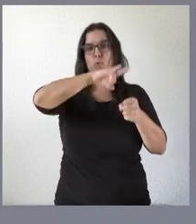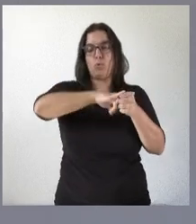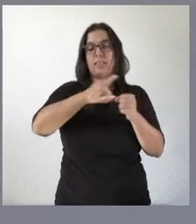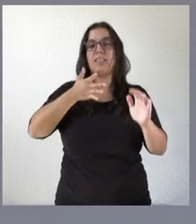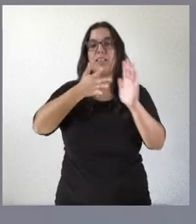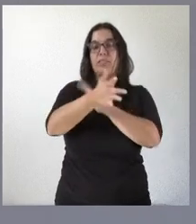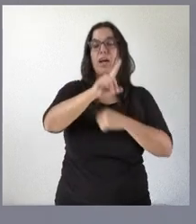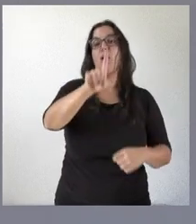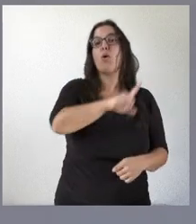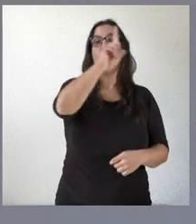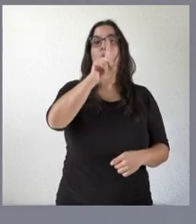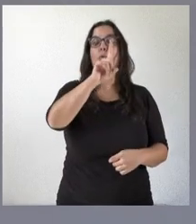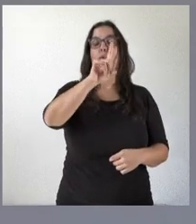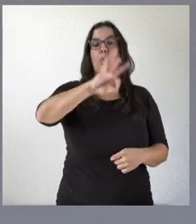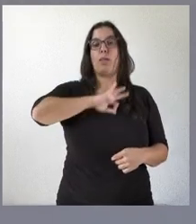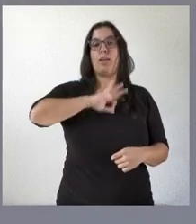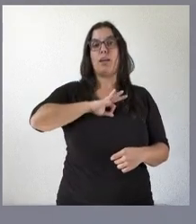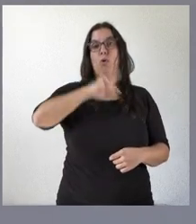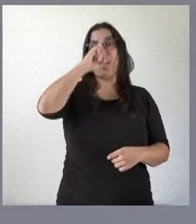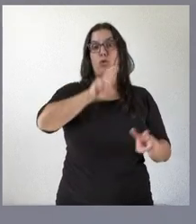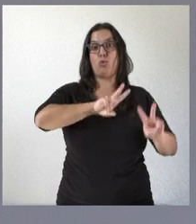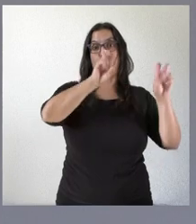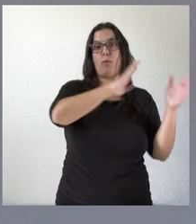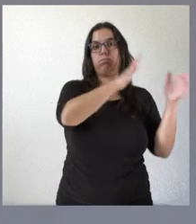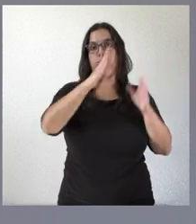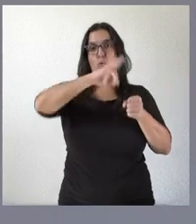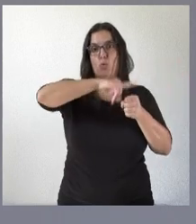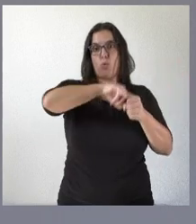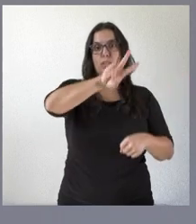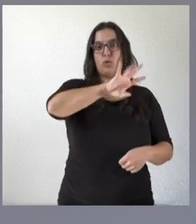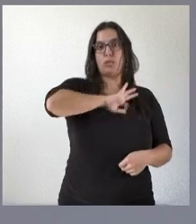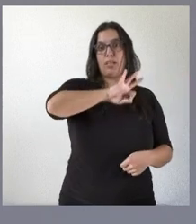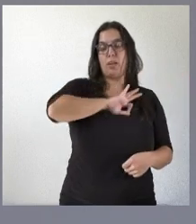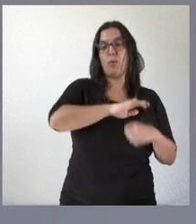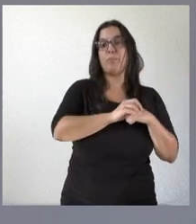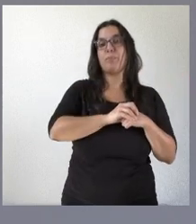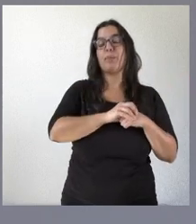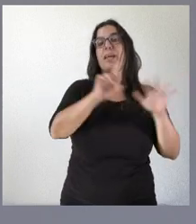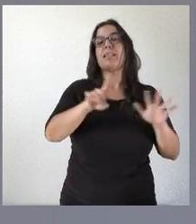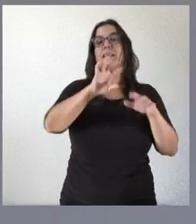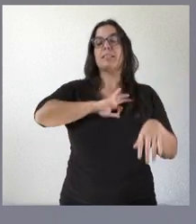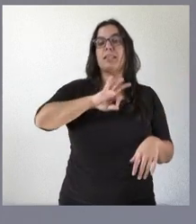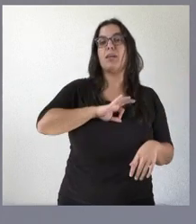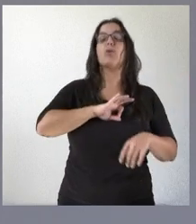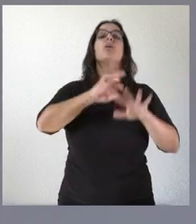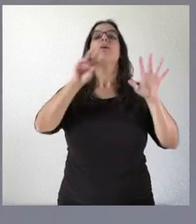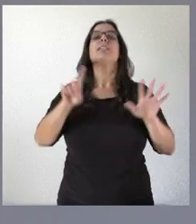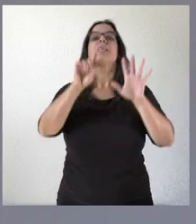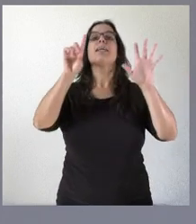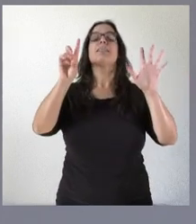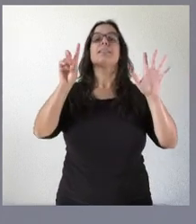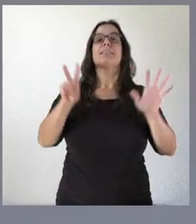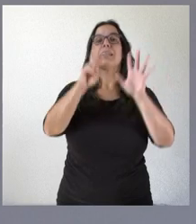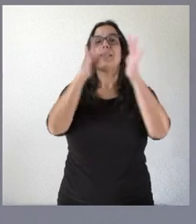día de año nuevo que se traslada al 2 de enero, el 6 de enero epifanía del señor, 6 de abril jueves santo, 7 de abril viernes